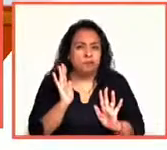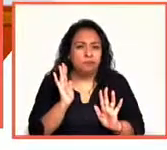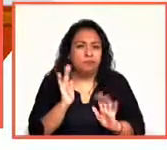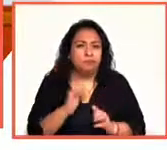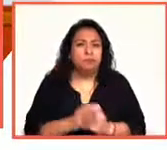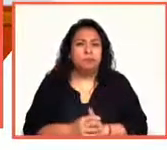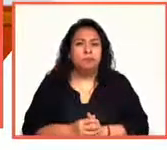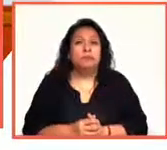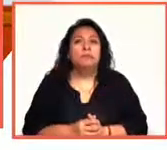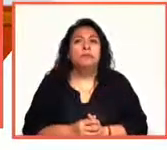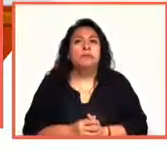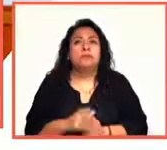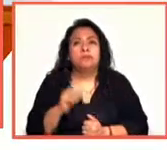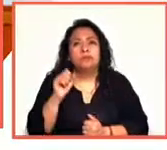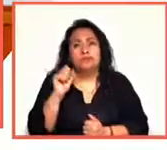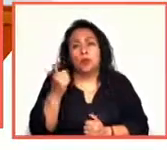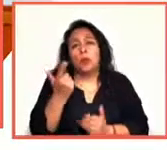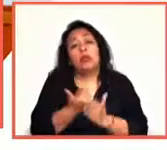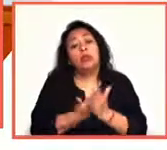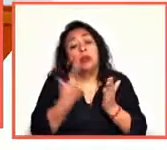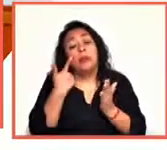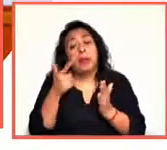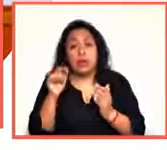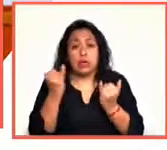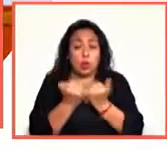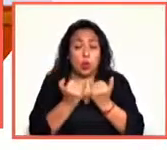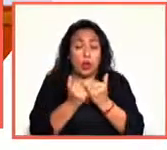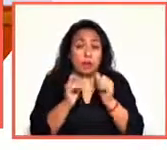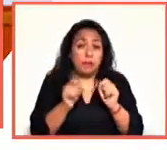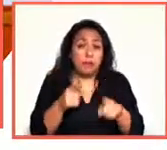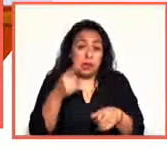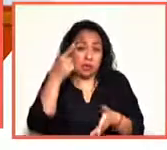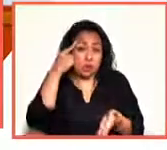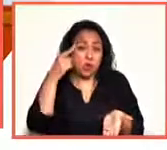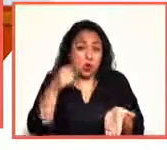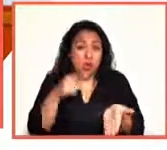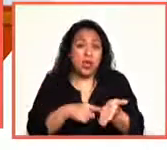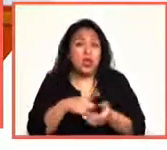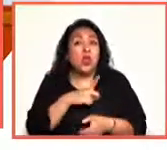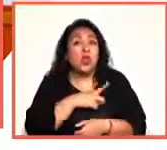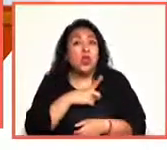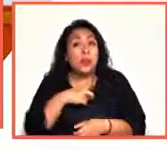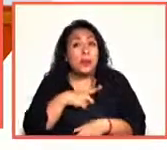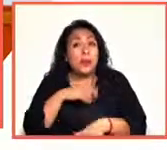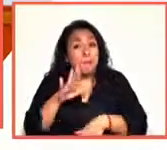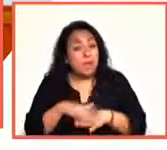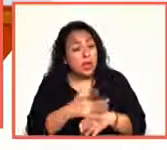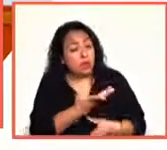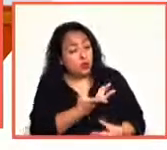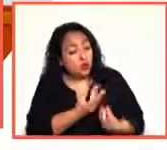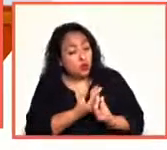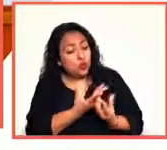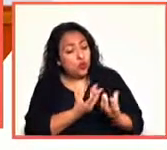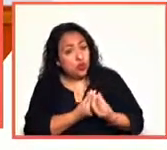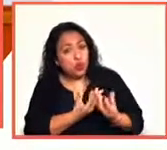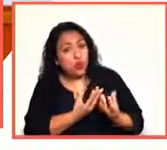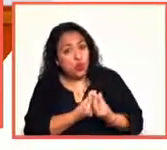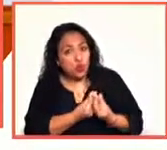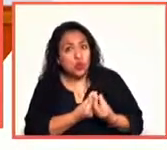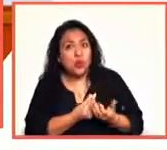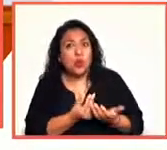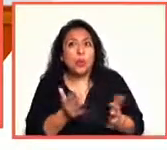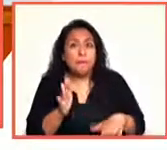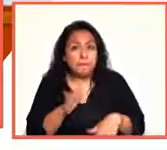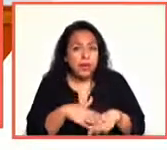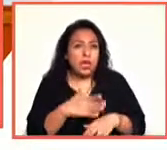También creo que deberían de estar más cerca, de una manera más